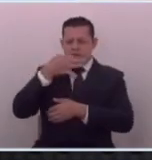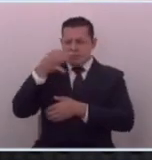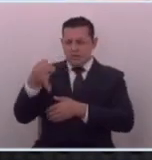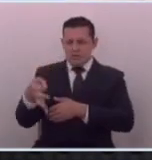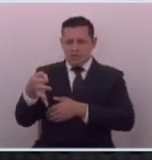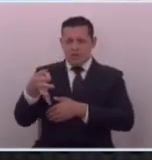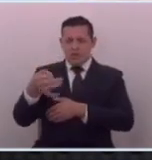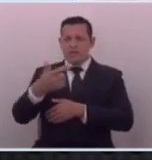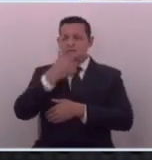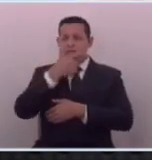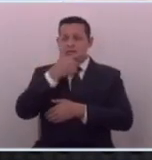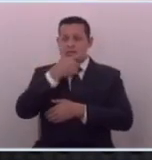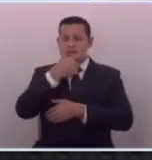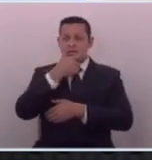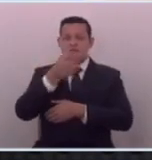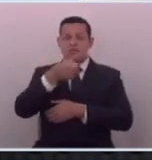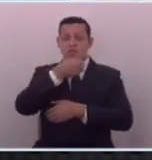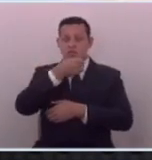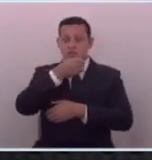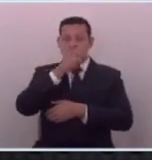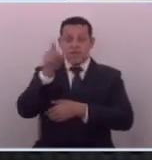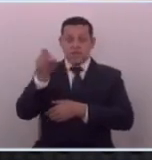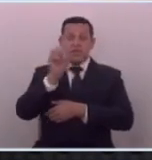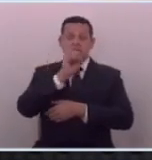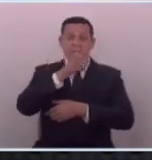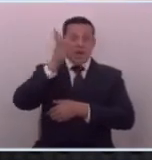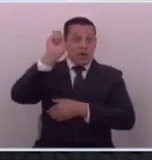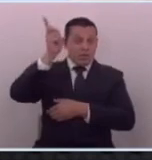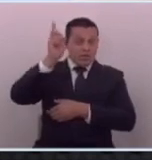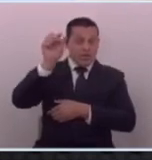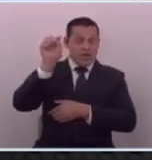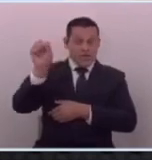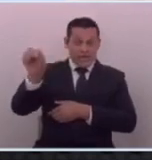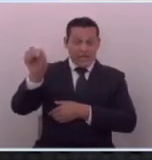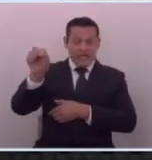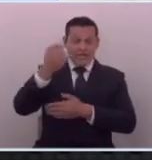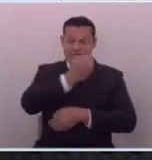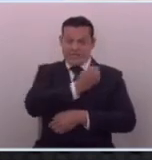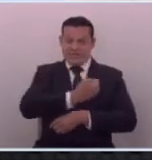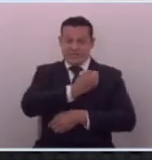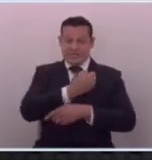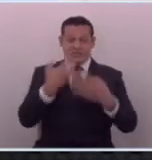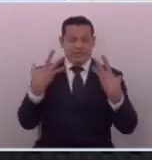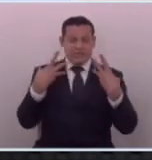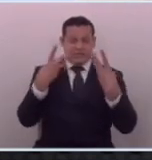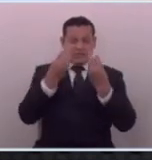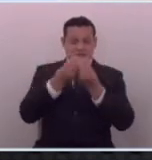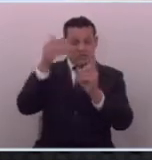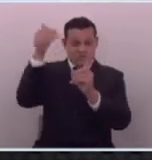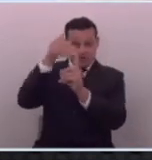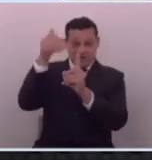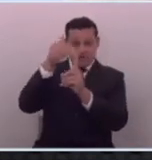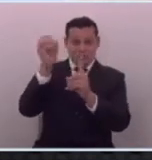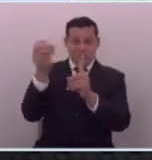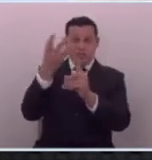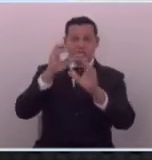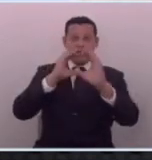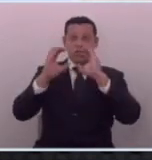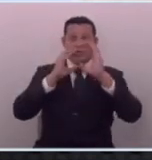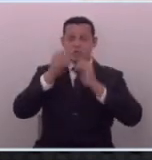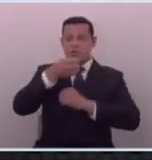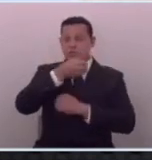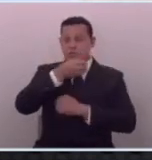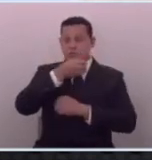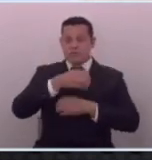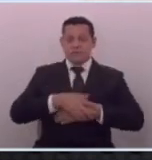pues y no se ha burlado hasta de fuente y dice que es catedrático imagínense el daño que le está haciendo a la sociedad educando a nuevos comunicadores